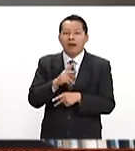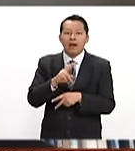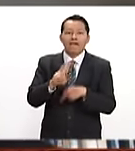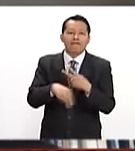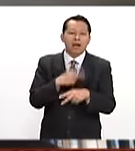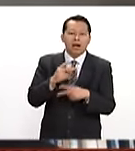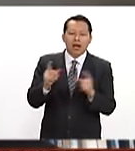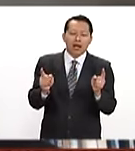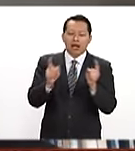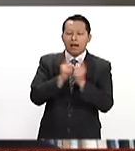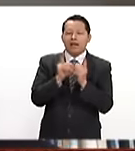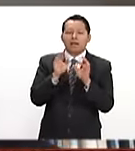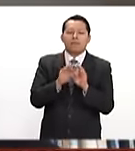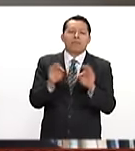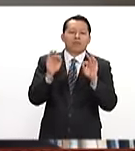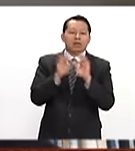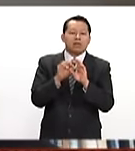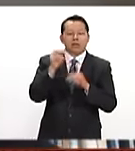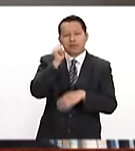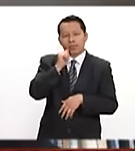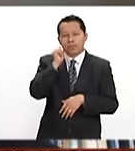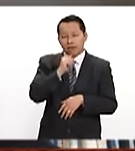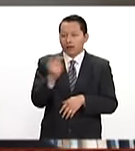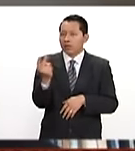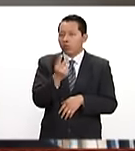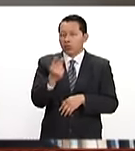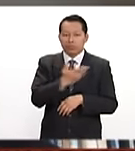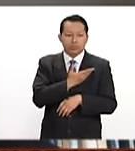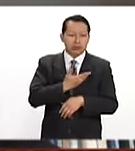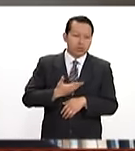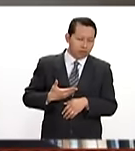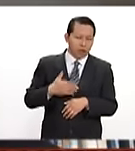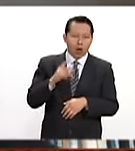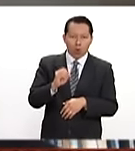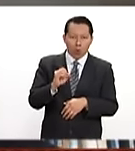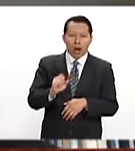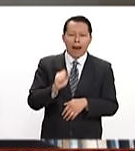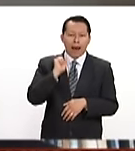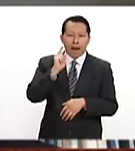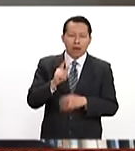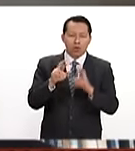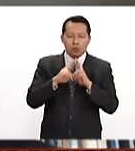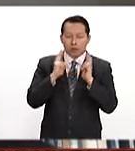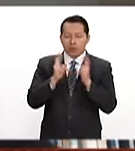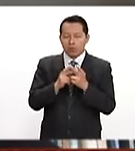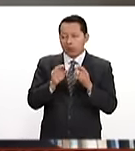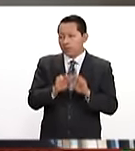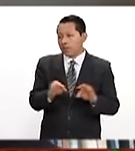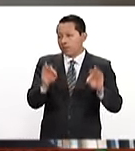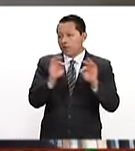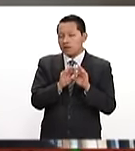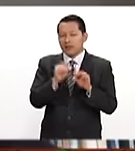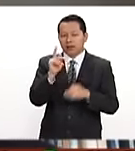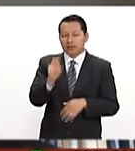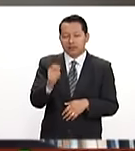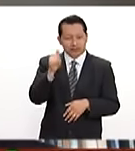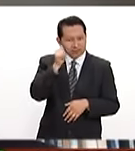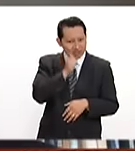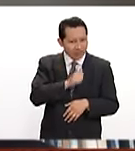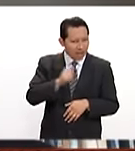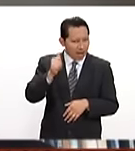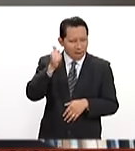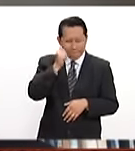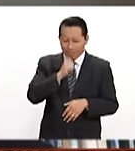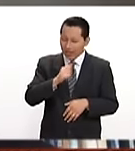importante entre los dos presidentes o se acerca alguna reunión de relevancia para ambos, siempre sin